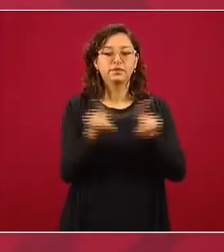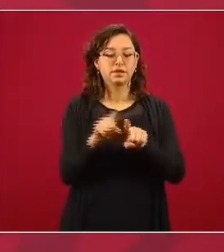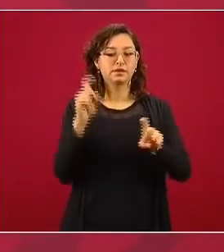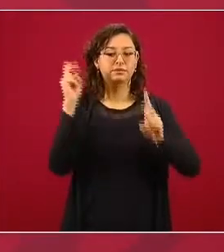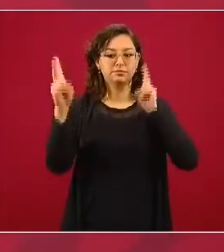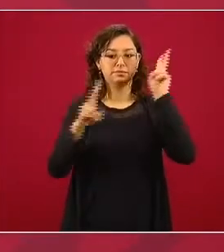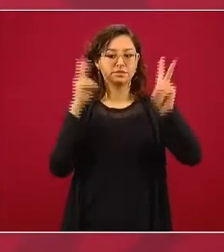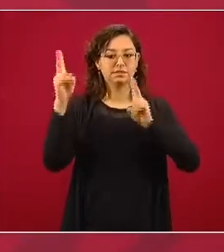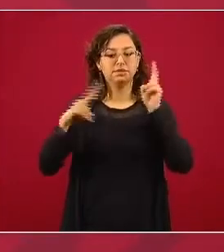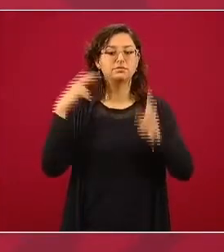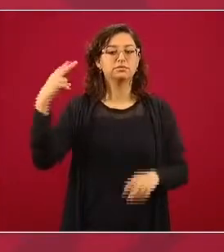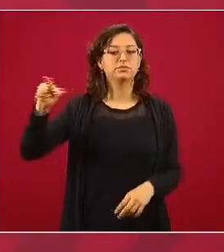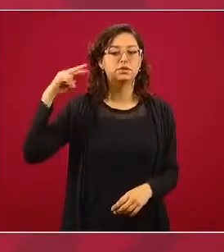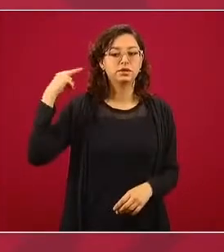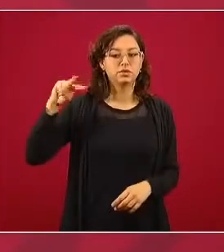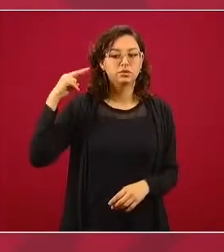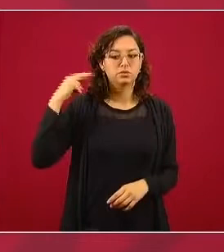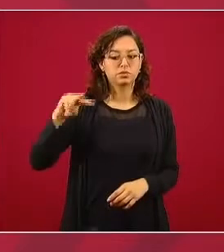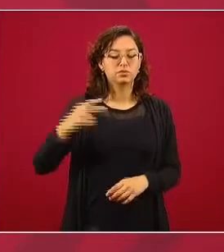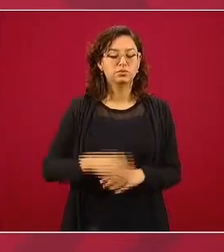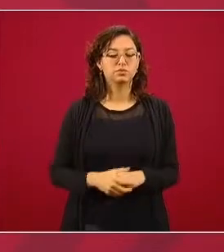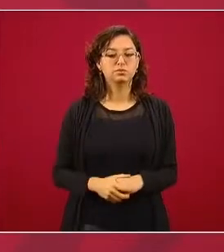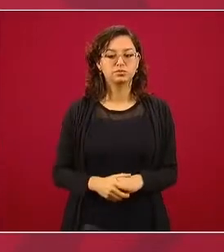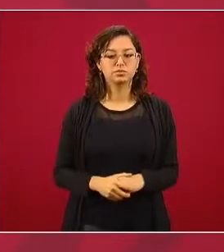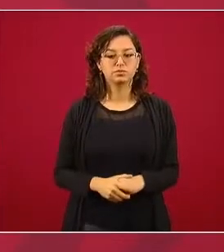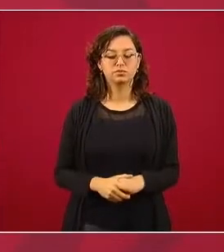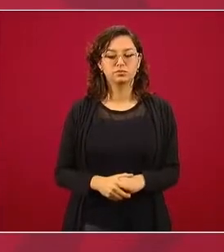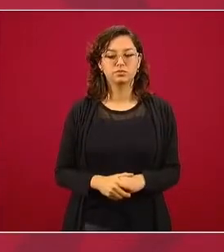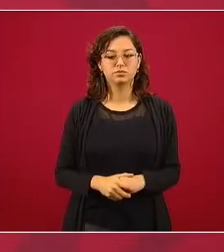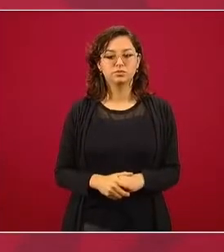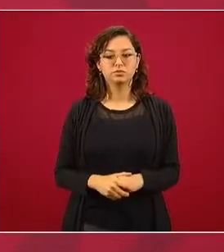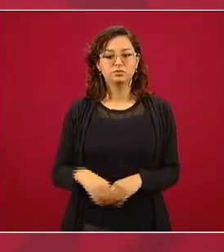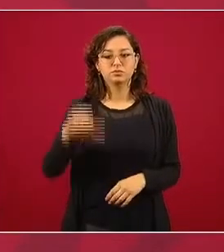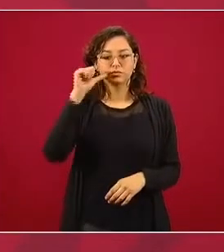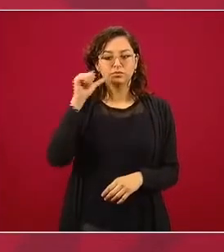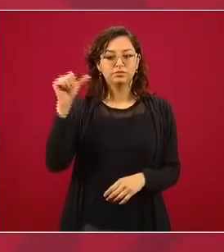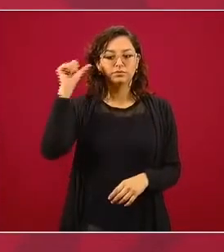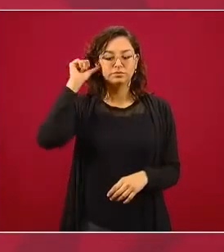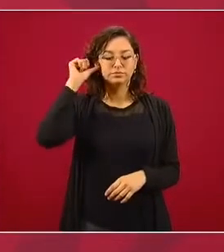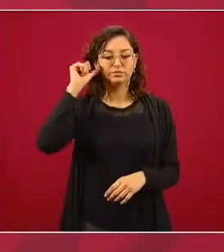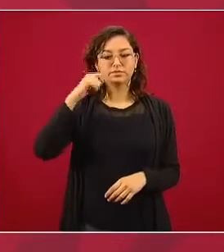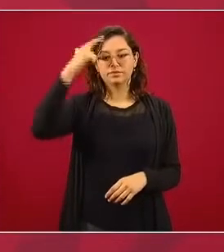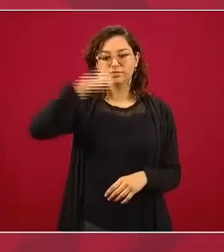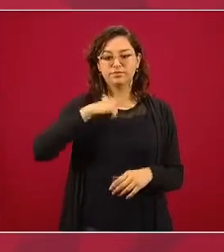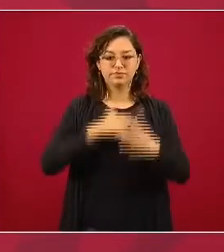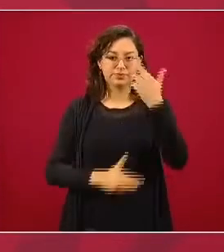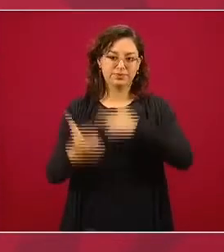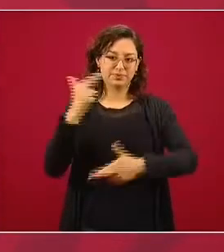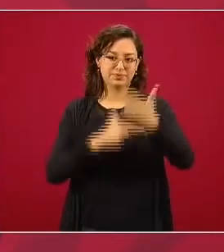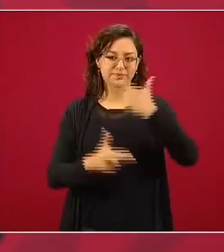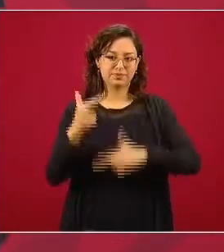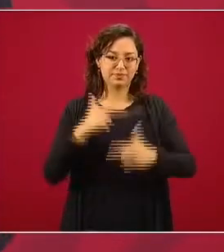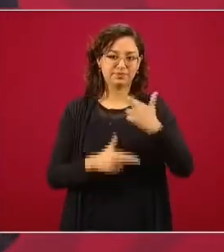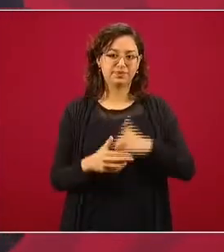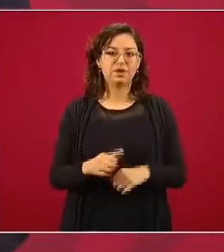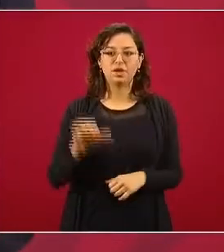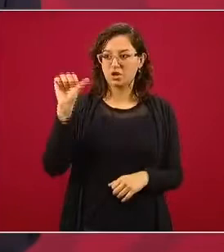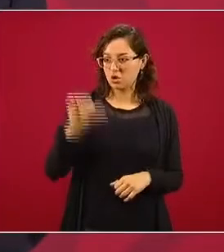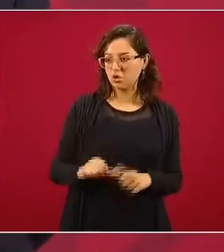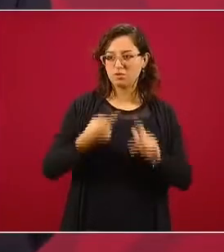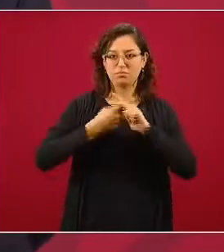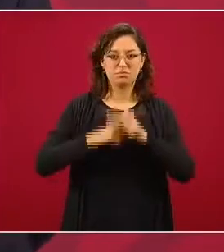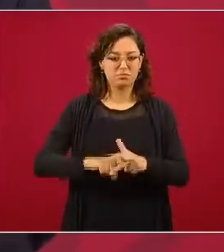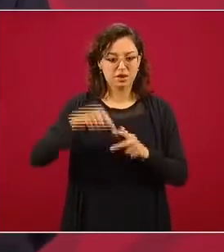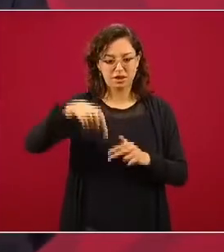sur de Veracruz y regresamos ayer por la noche. Ya estamos aquí,